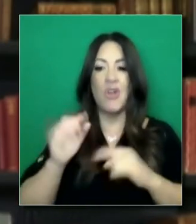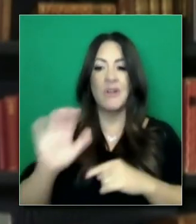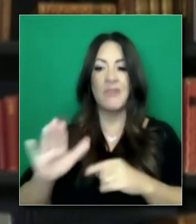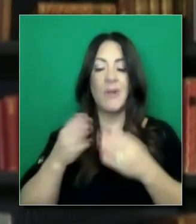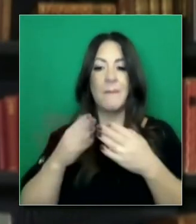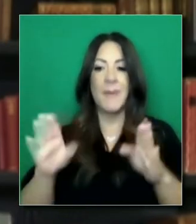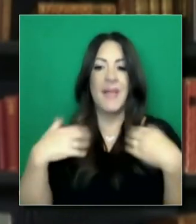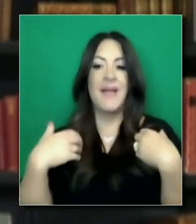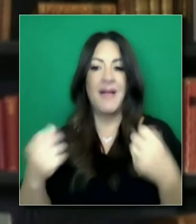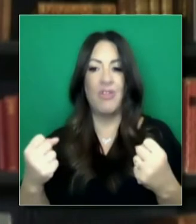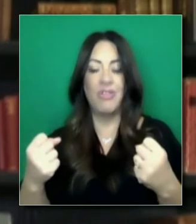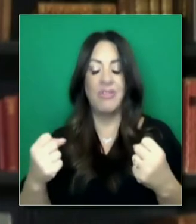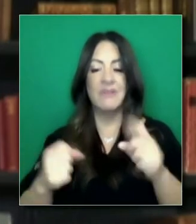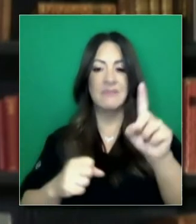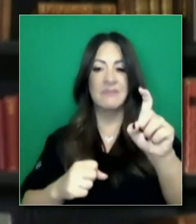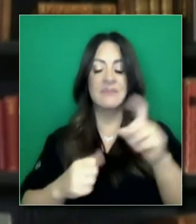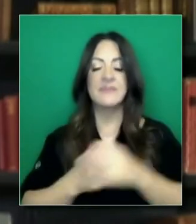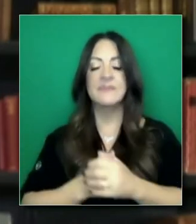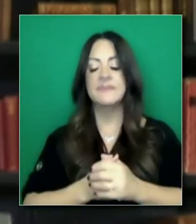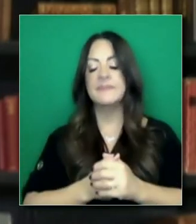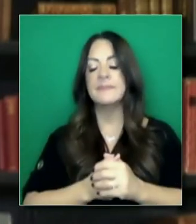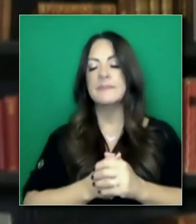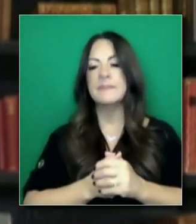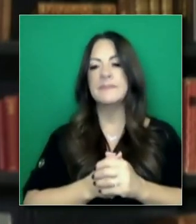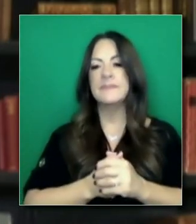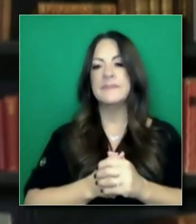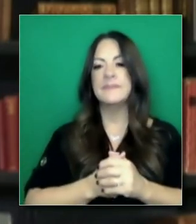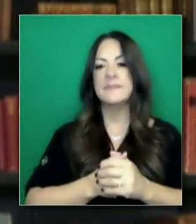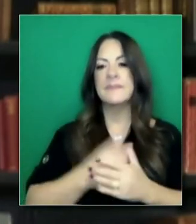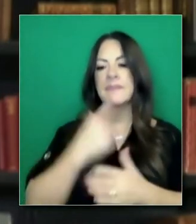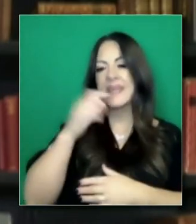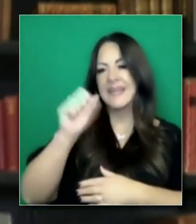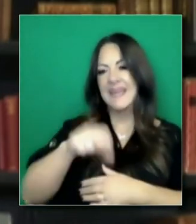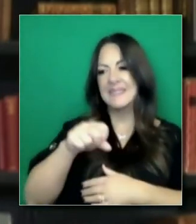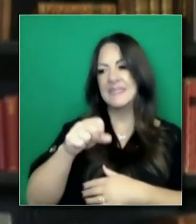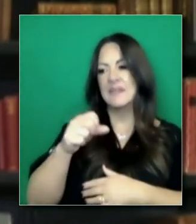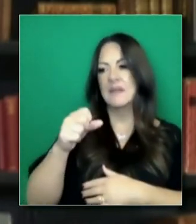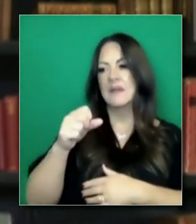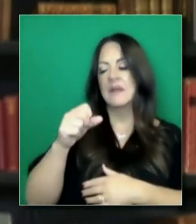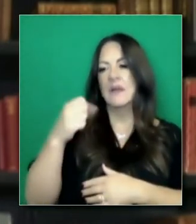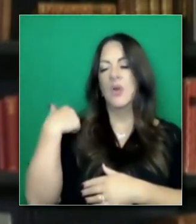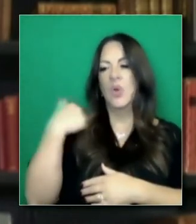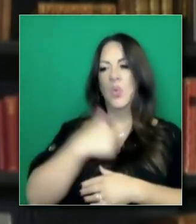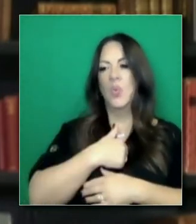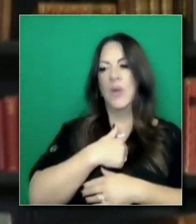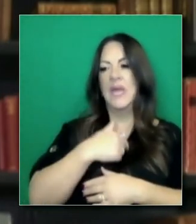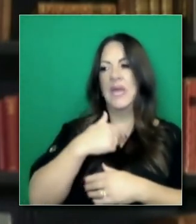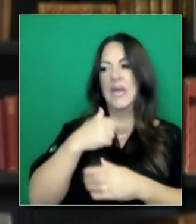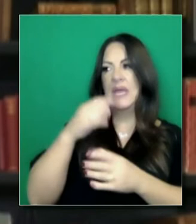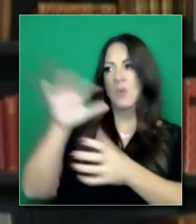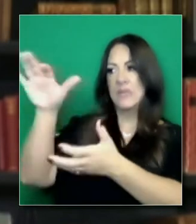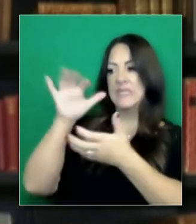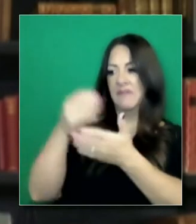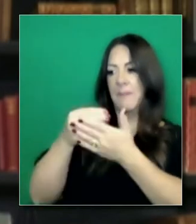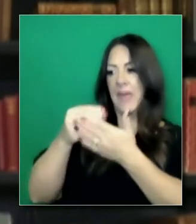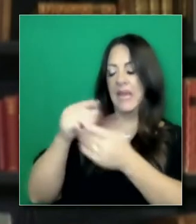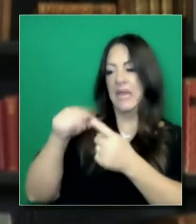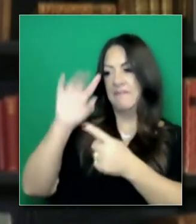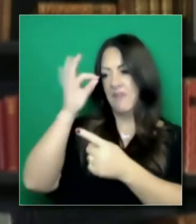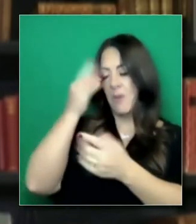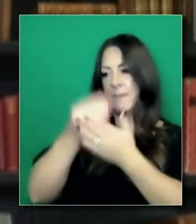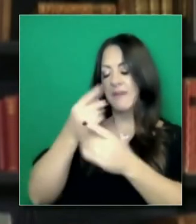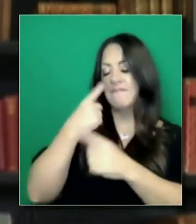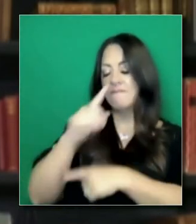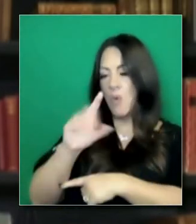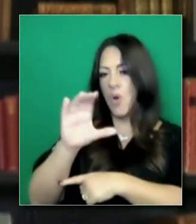Salud. Tenemos muchos recursos que estaremos haciendo disponible al nivel local y del condado que vienen de este alivio de